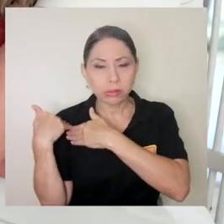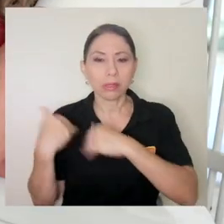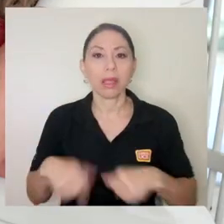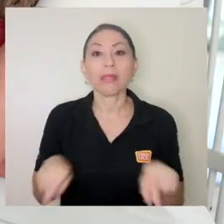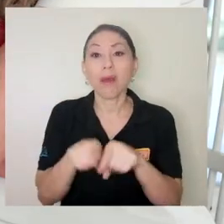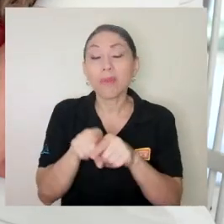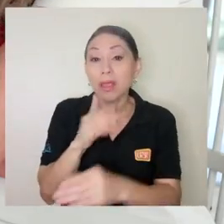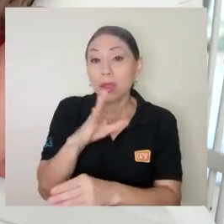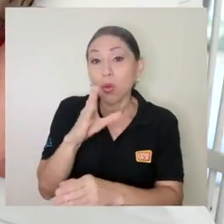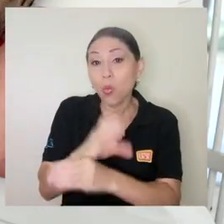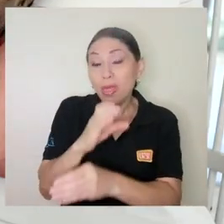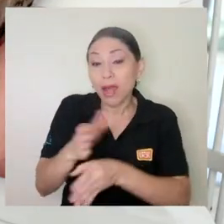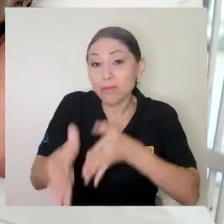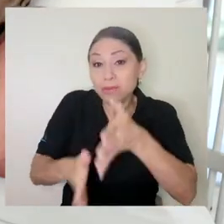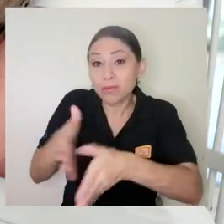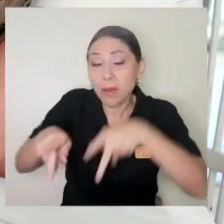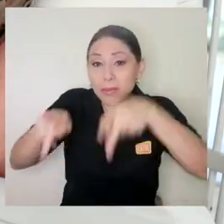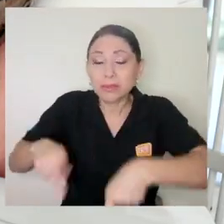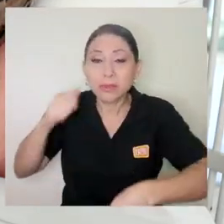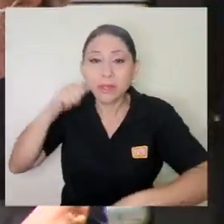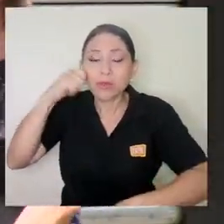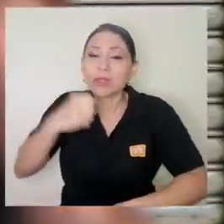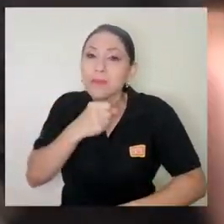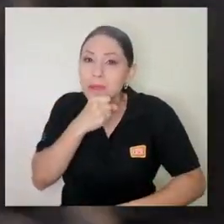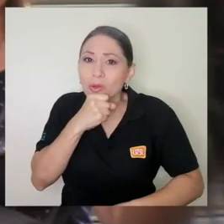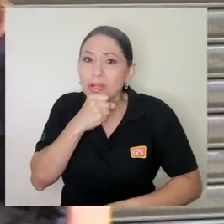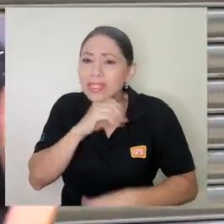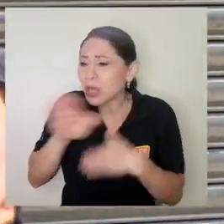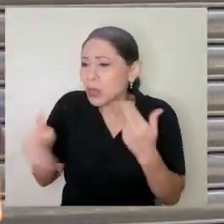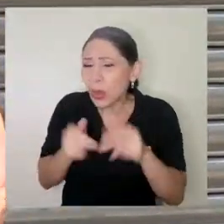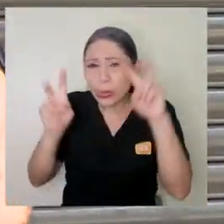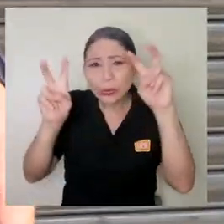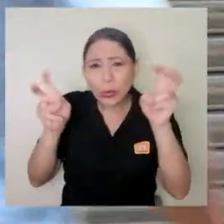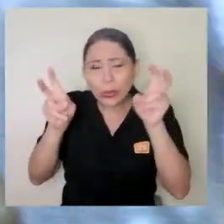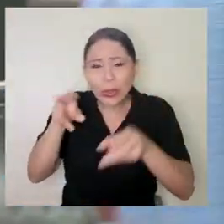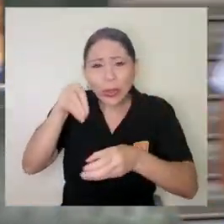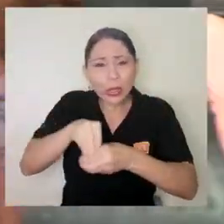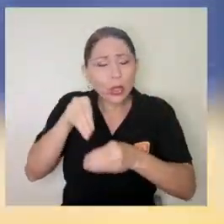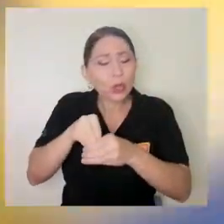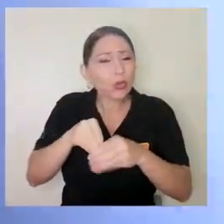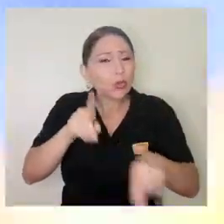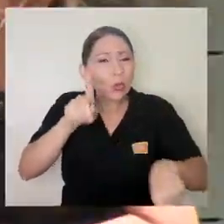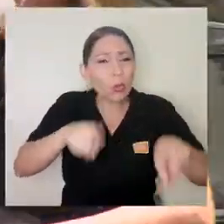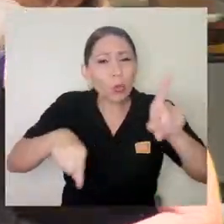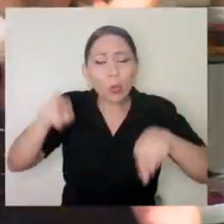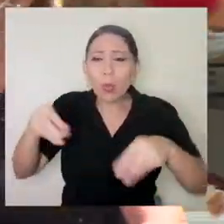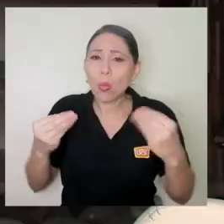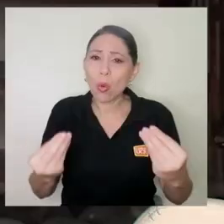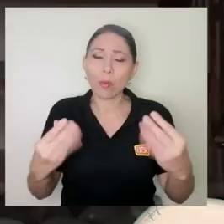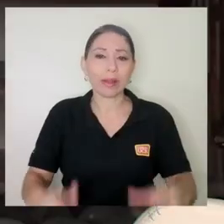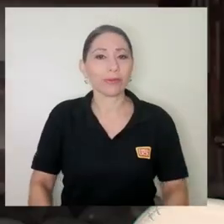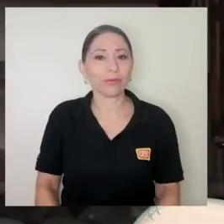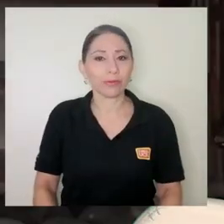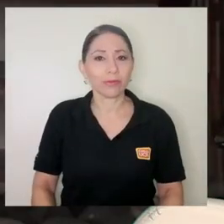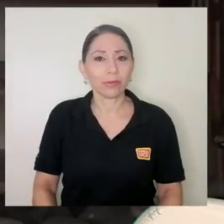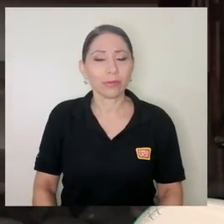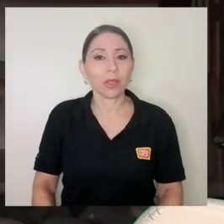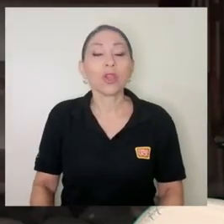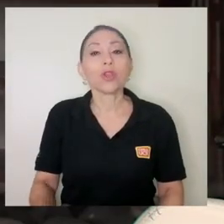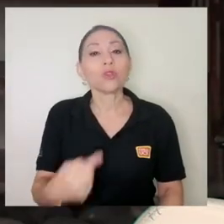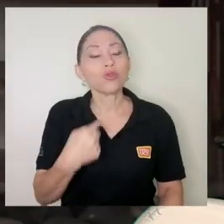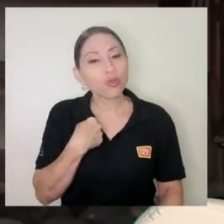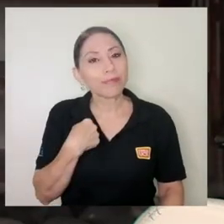de las personas adultas mayores también está presente en los contenidos o sea son contenidos muy muy variados yo creo yo